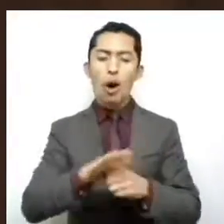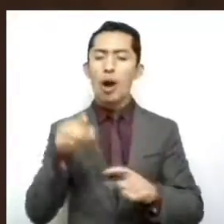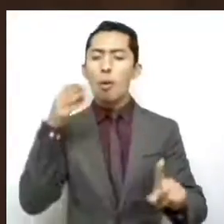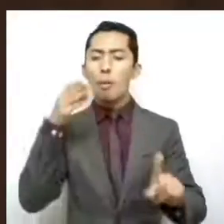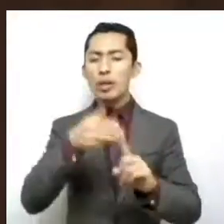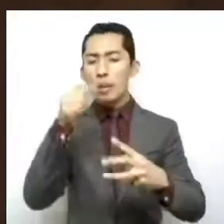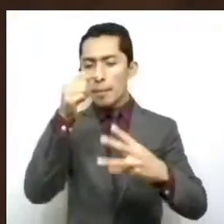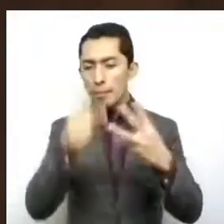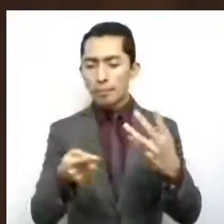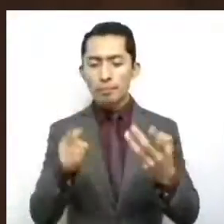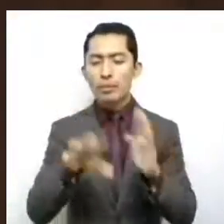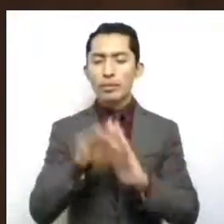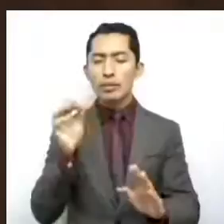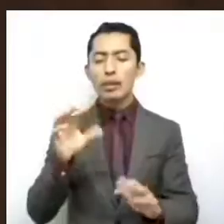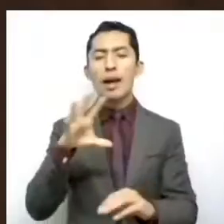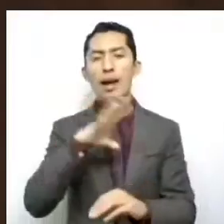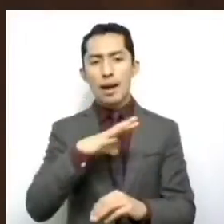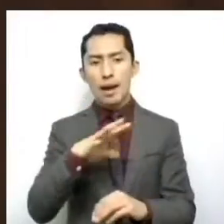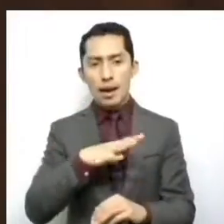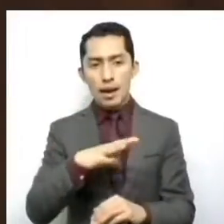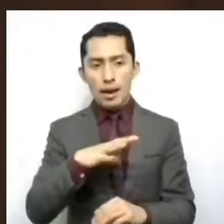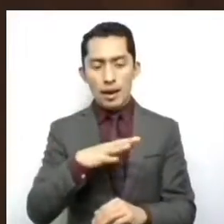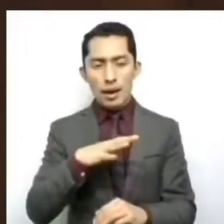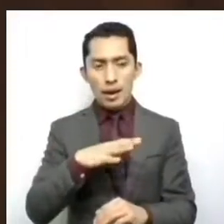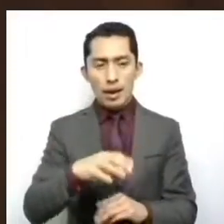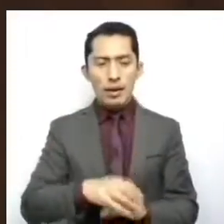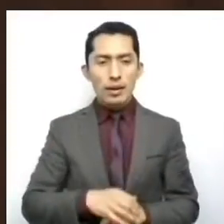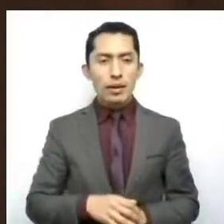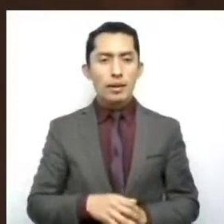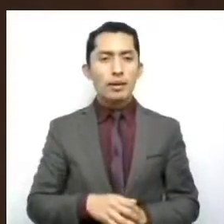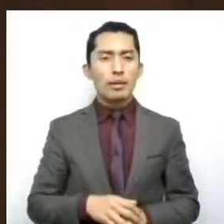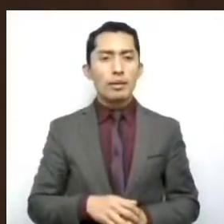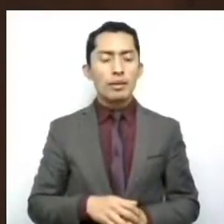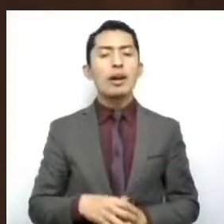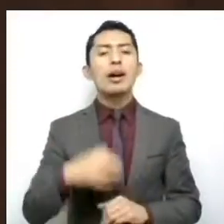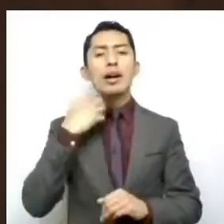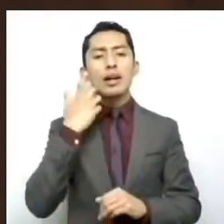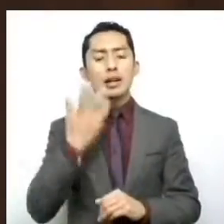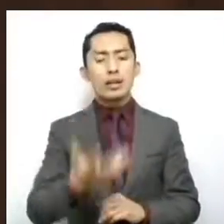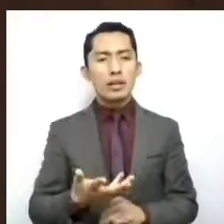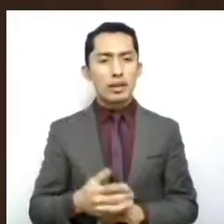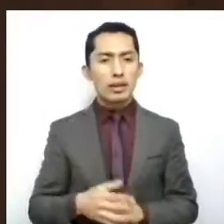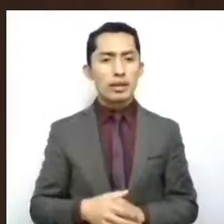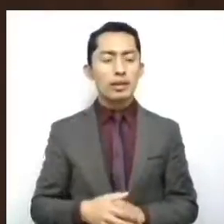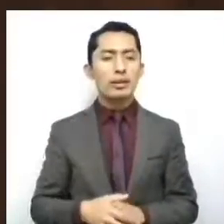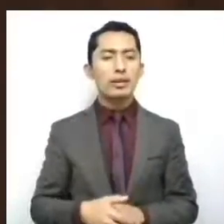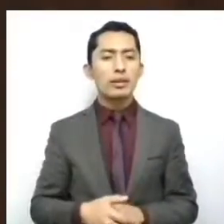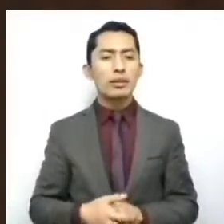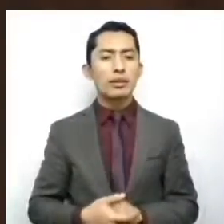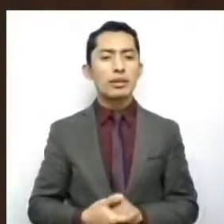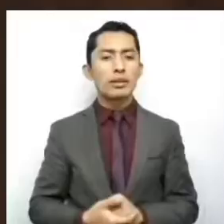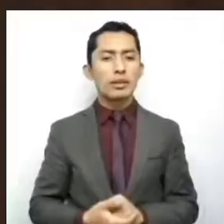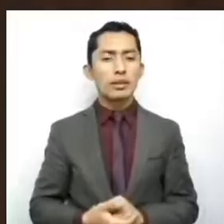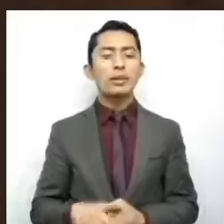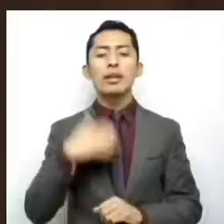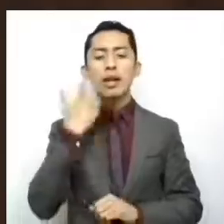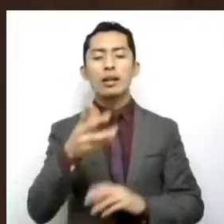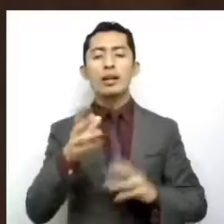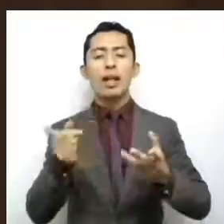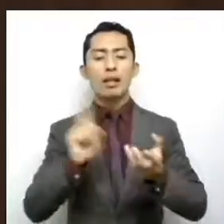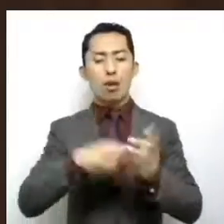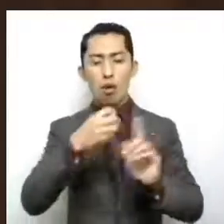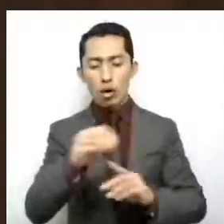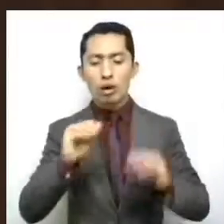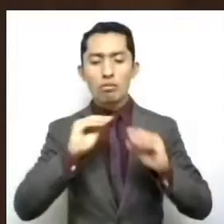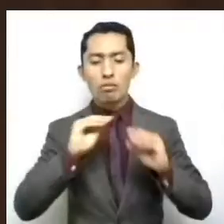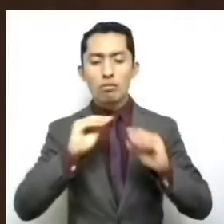generar, sistematizar y divulgar información sobre